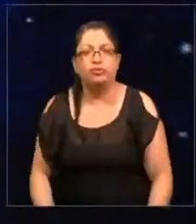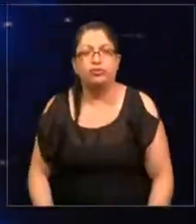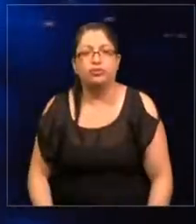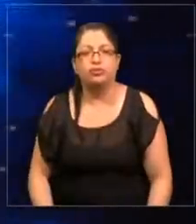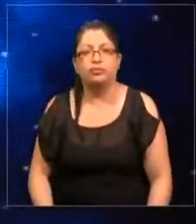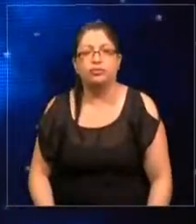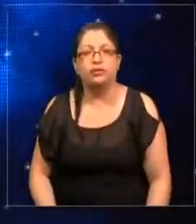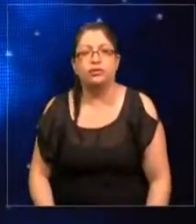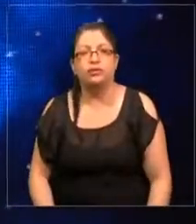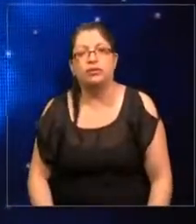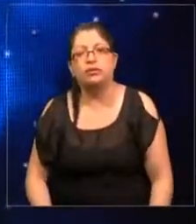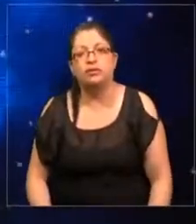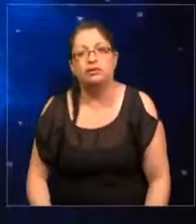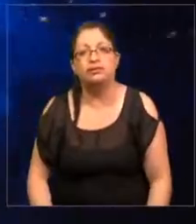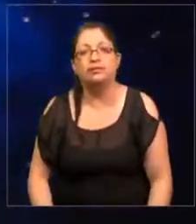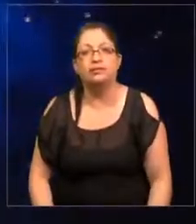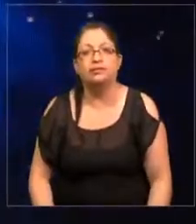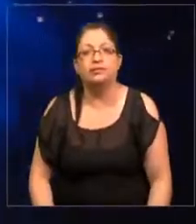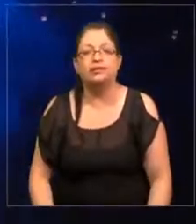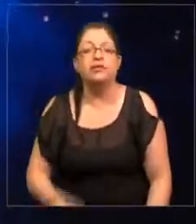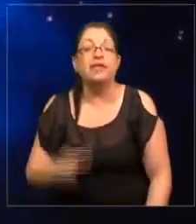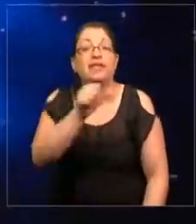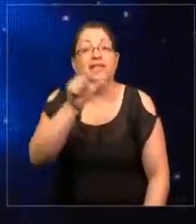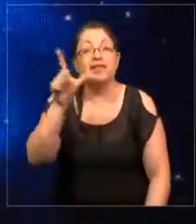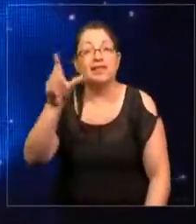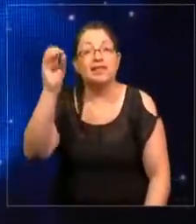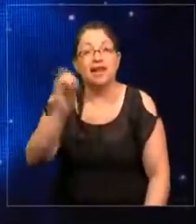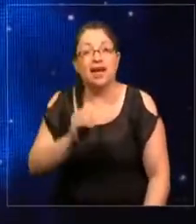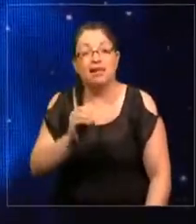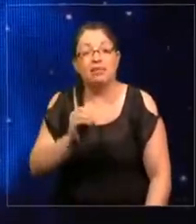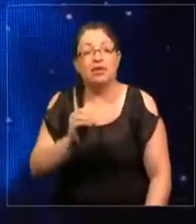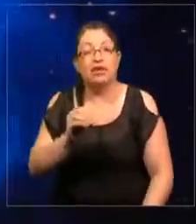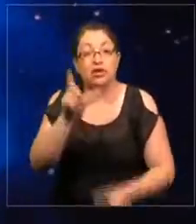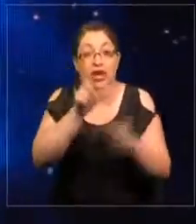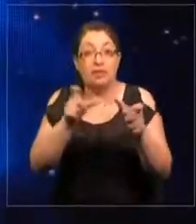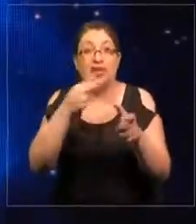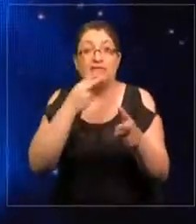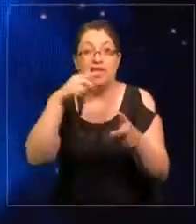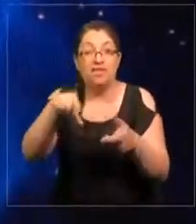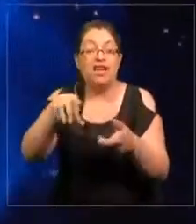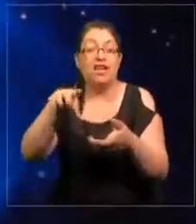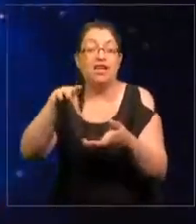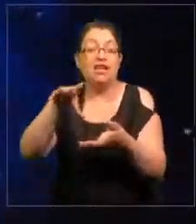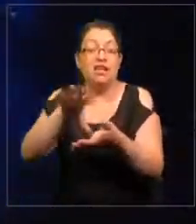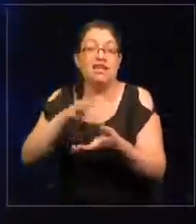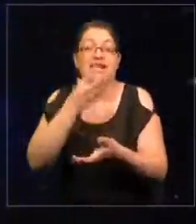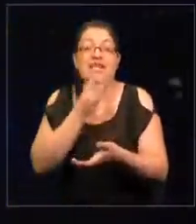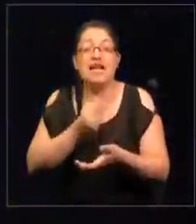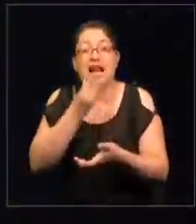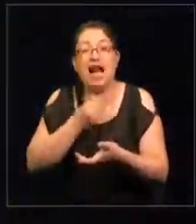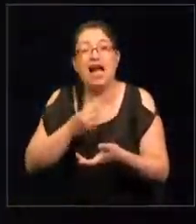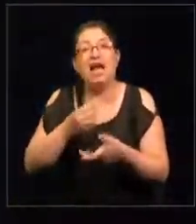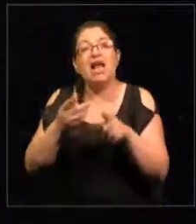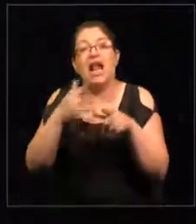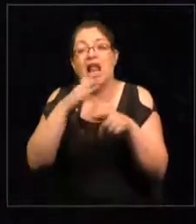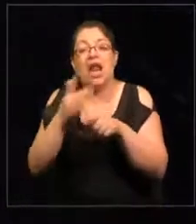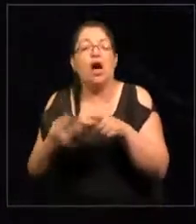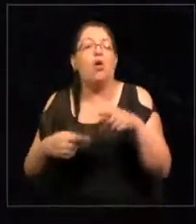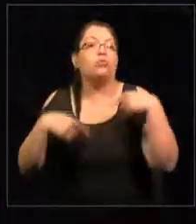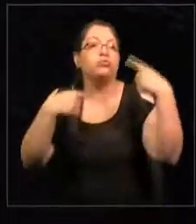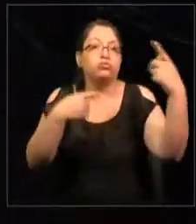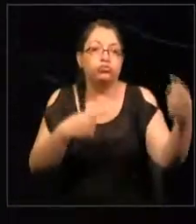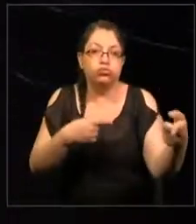El 67% de Israel realmente es usado de vuelta para la agricultura, que son el tratamiento de las aguas servidas.